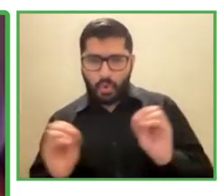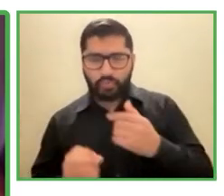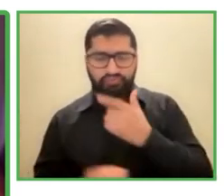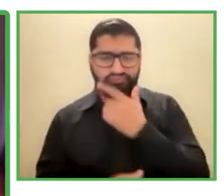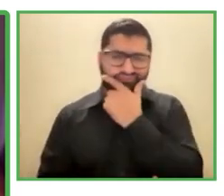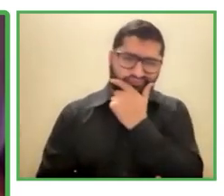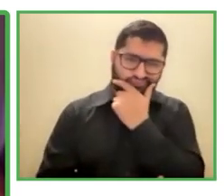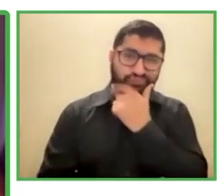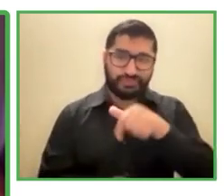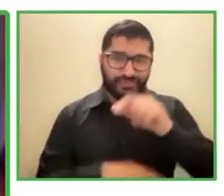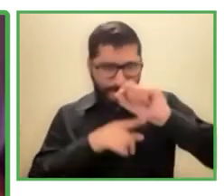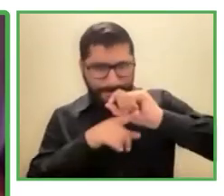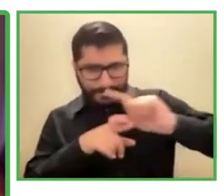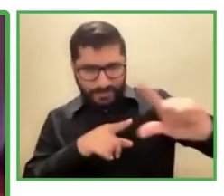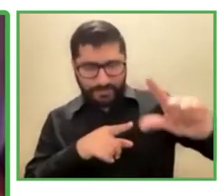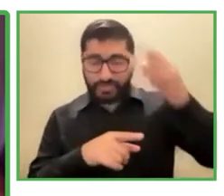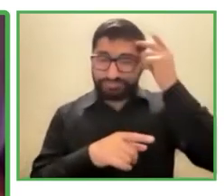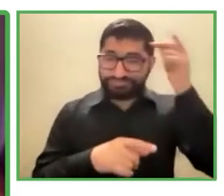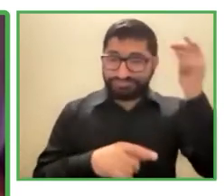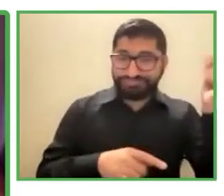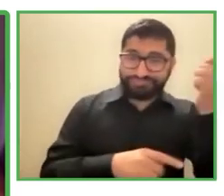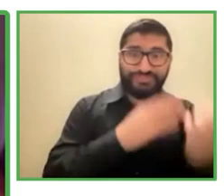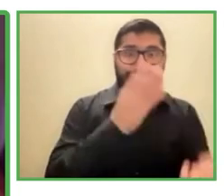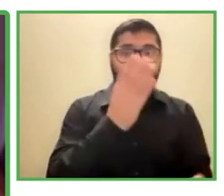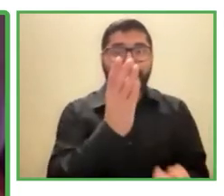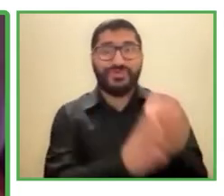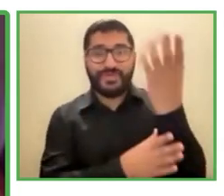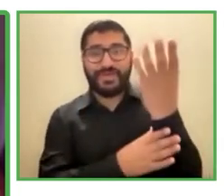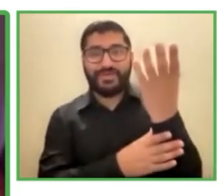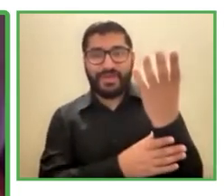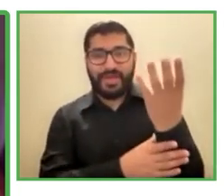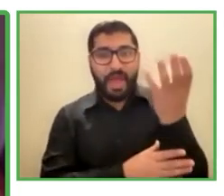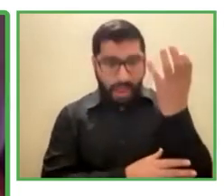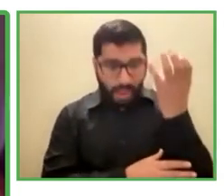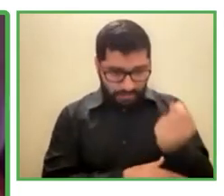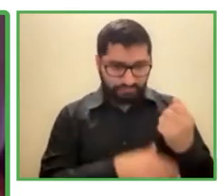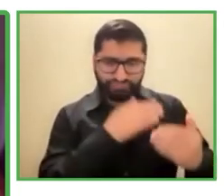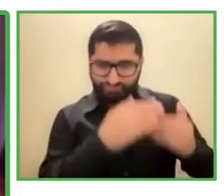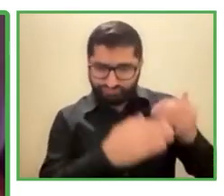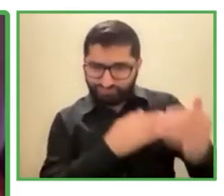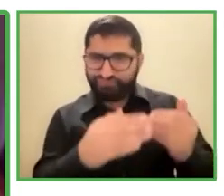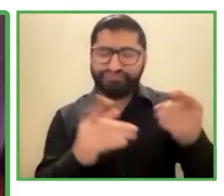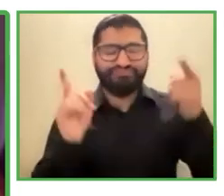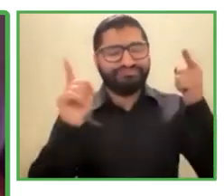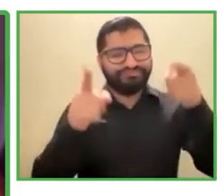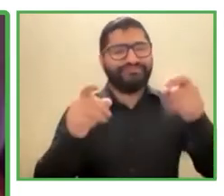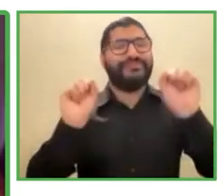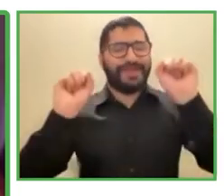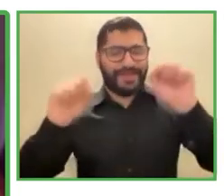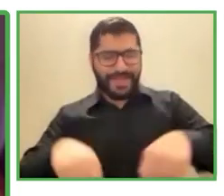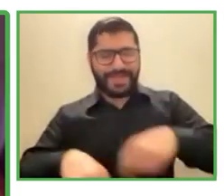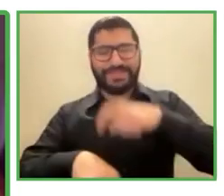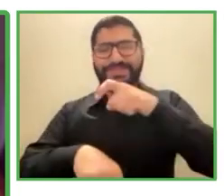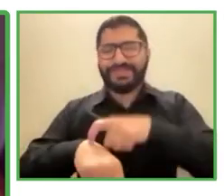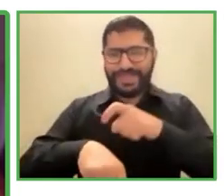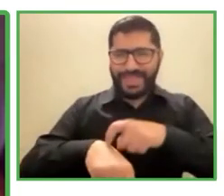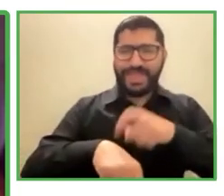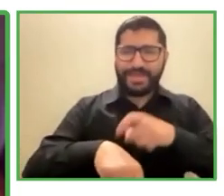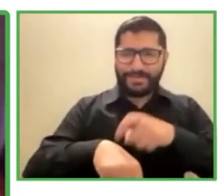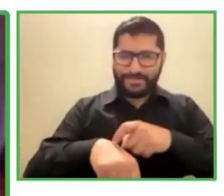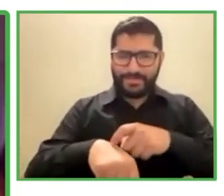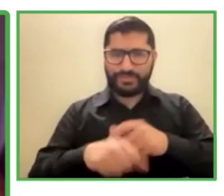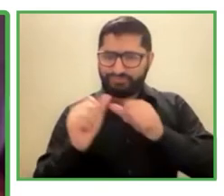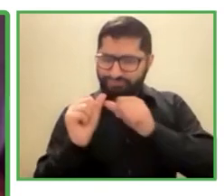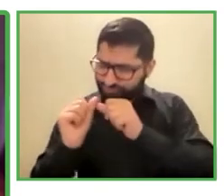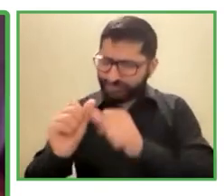es sustentable porque la verdad es que permite en el tiempo ir desarrollando esta actividad en